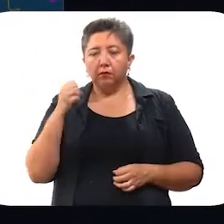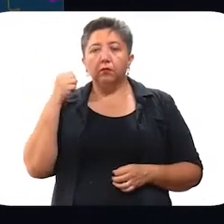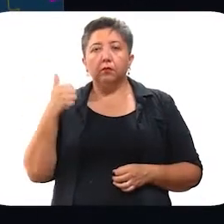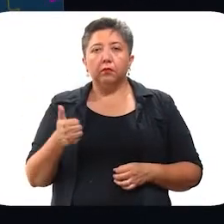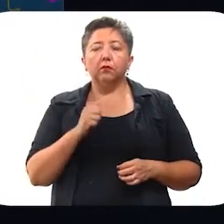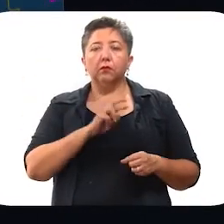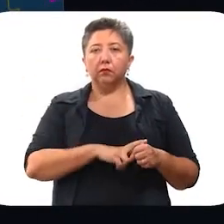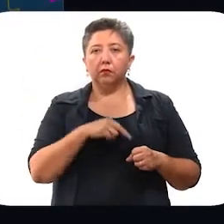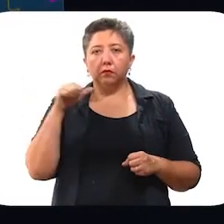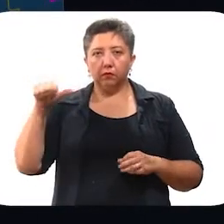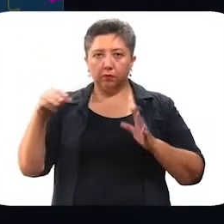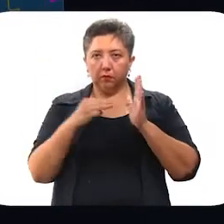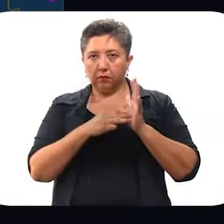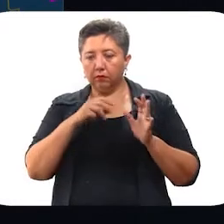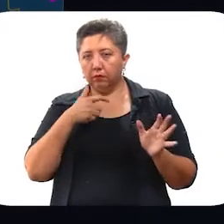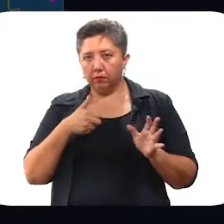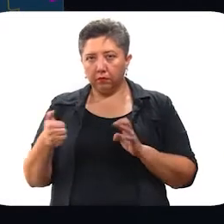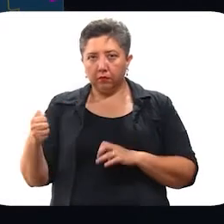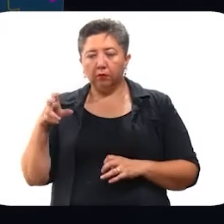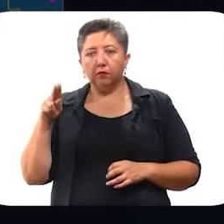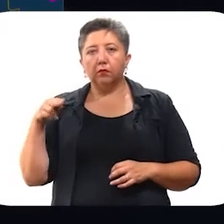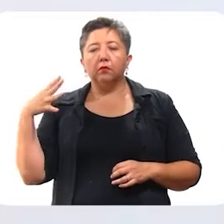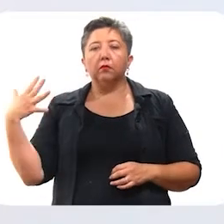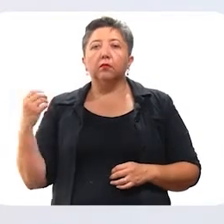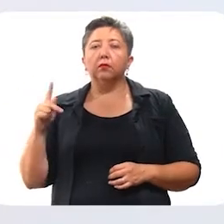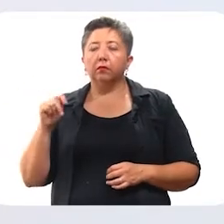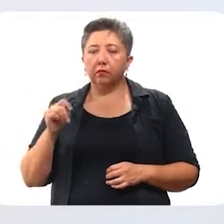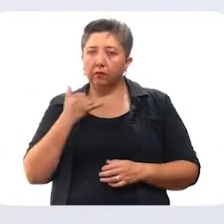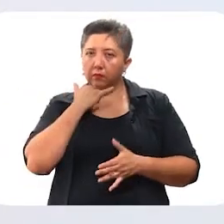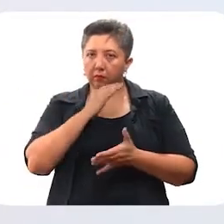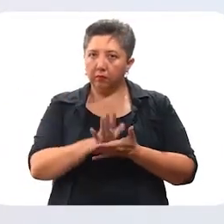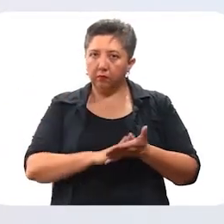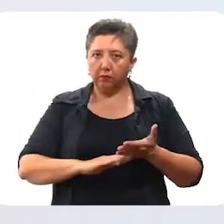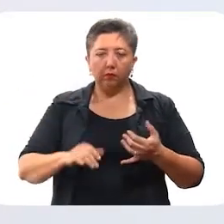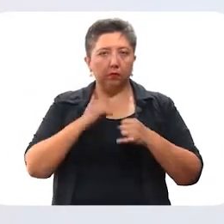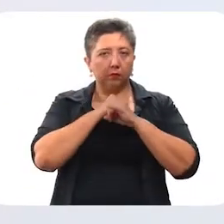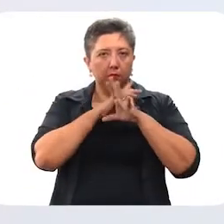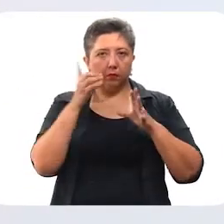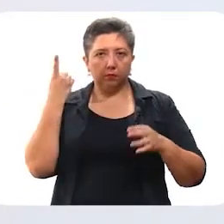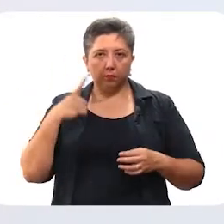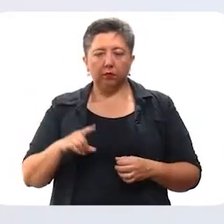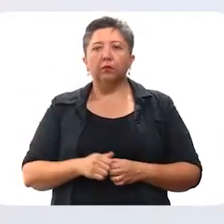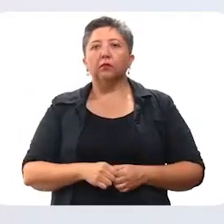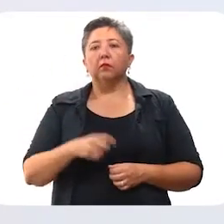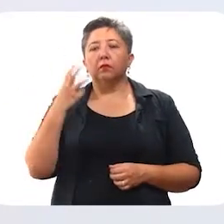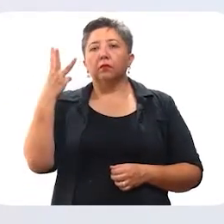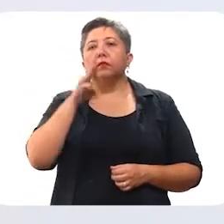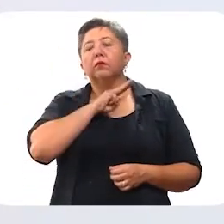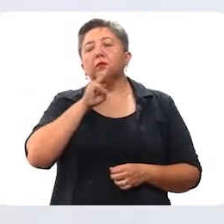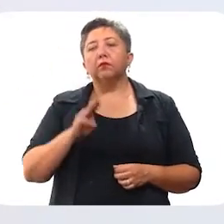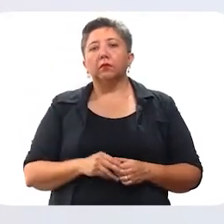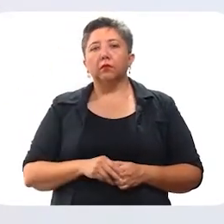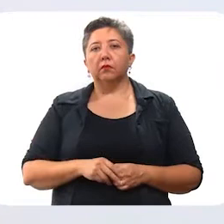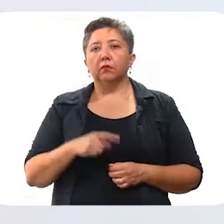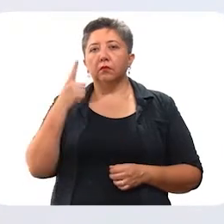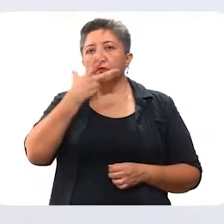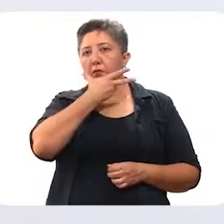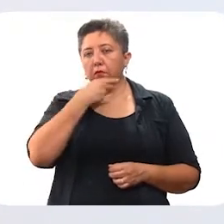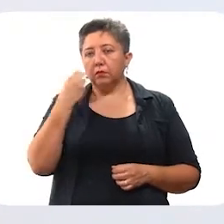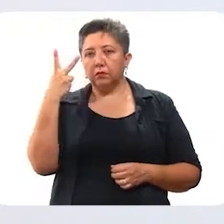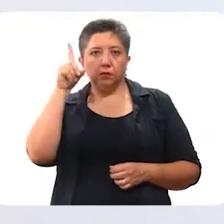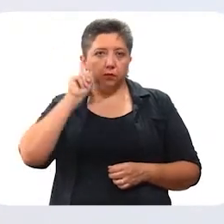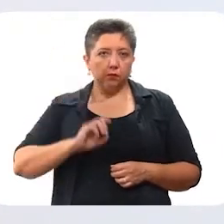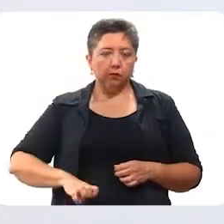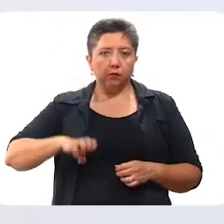681 tu chikenil. Y chile tzotzi baktaiko helvi. Bezle kim oštulmak. Untul ship etel katu korelo. U kine lo betian gichil 50 tak 62